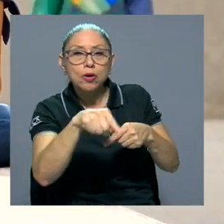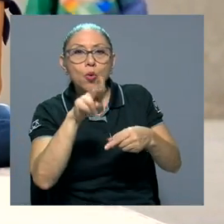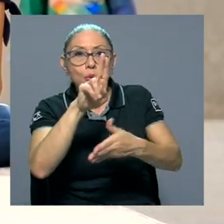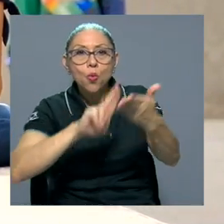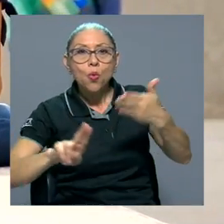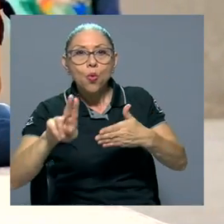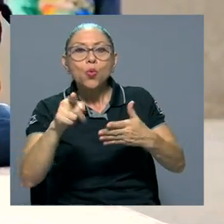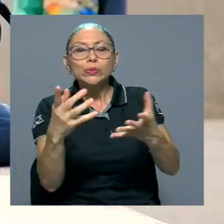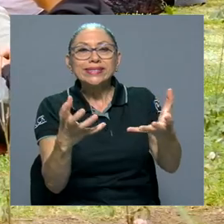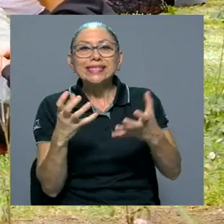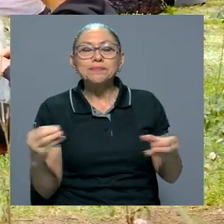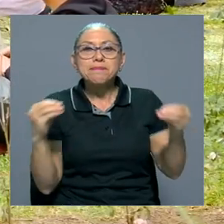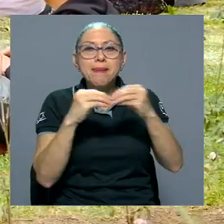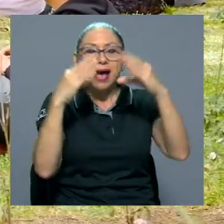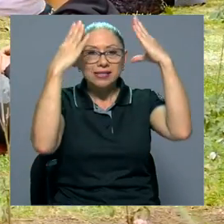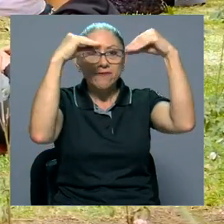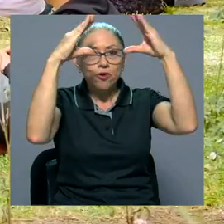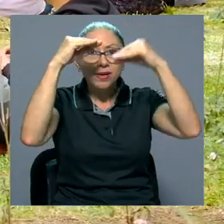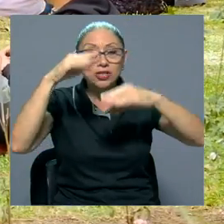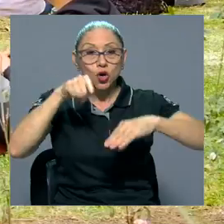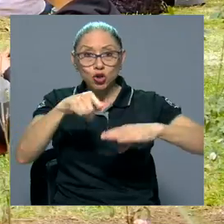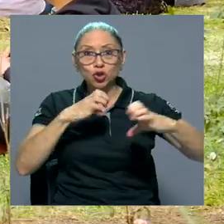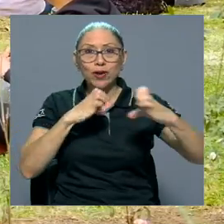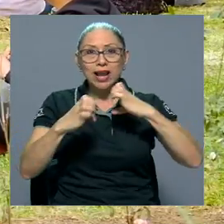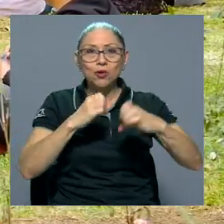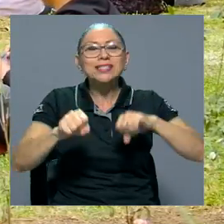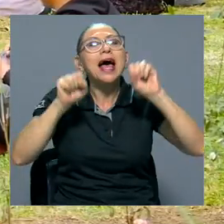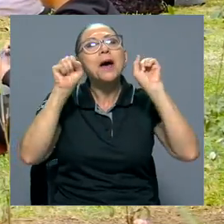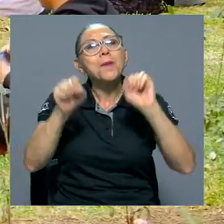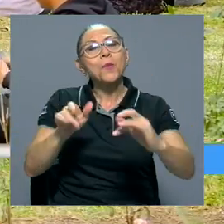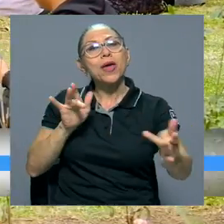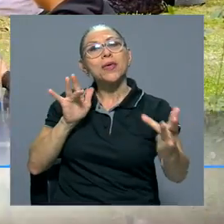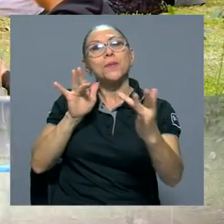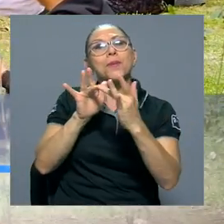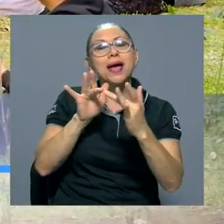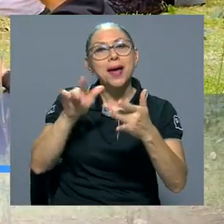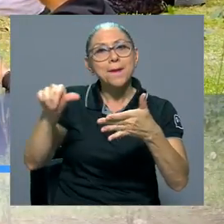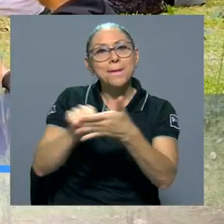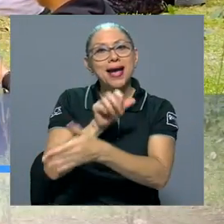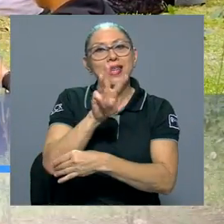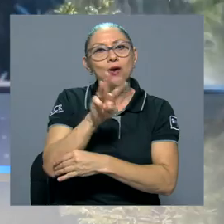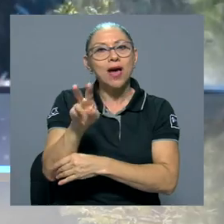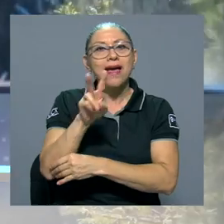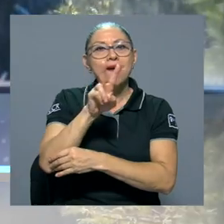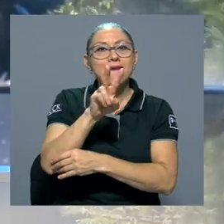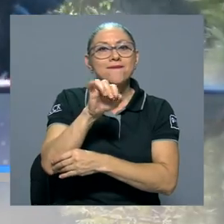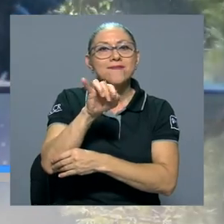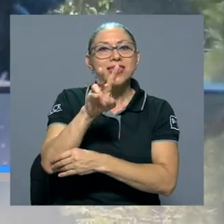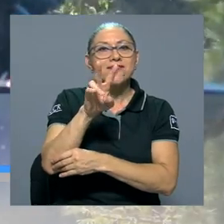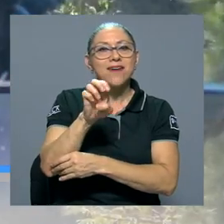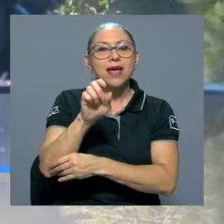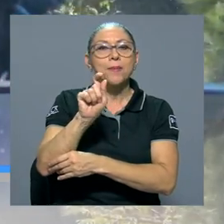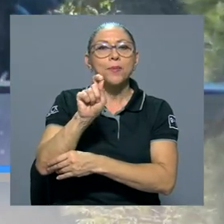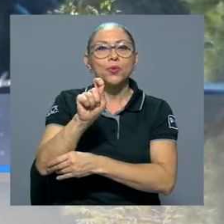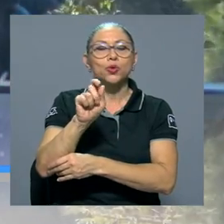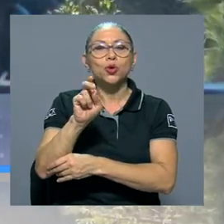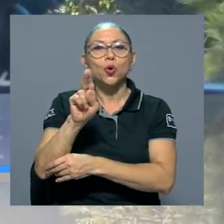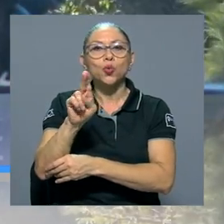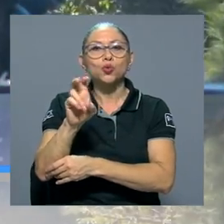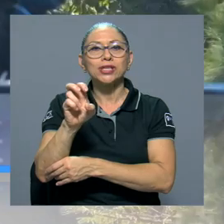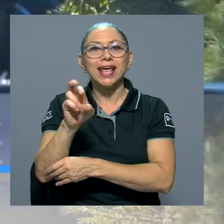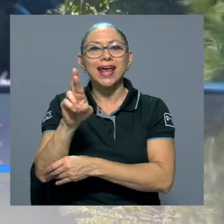desea obtener más información sobre la encuesta, puede visitar la página web vive.ucr